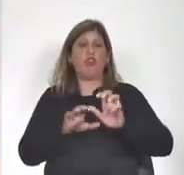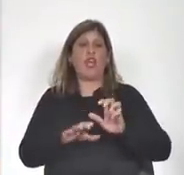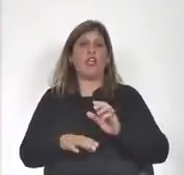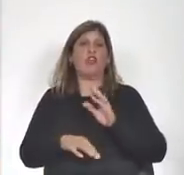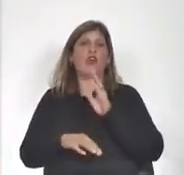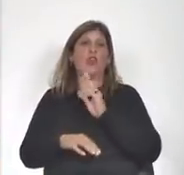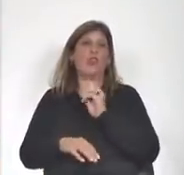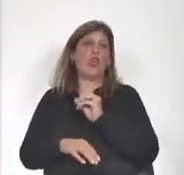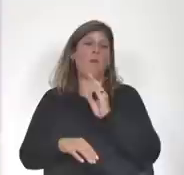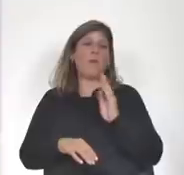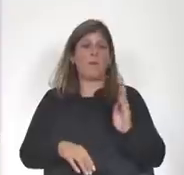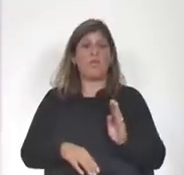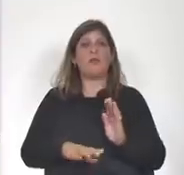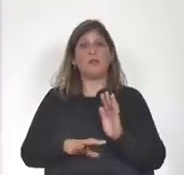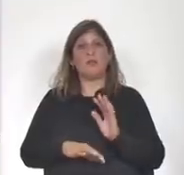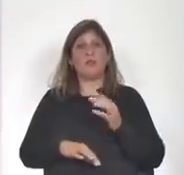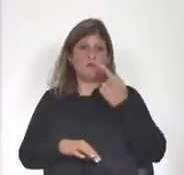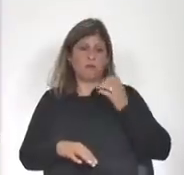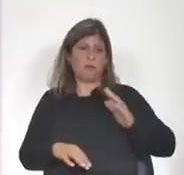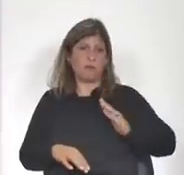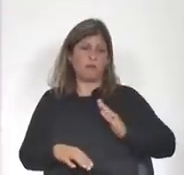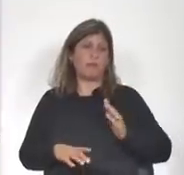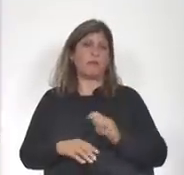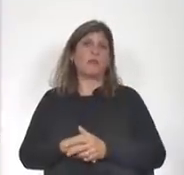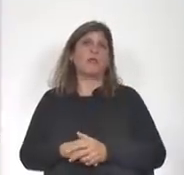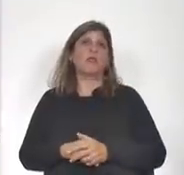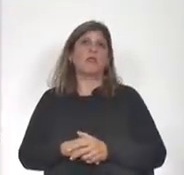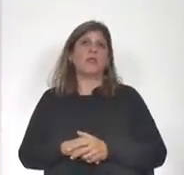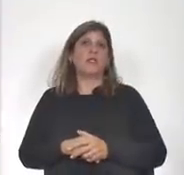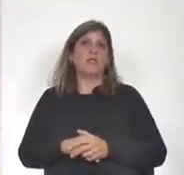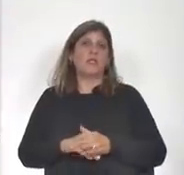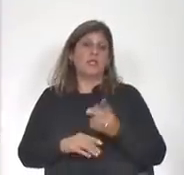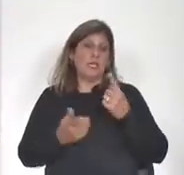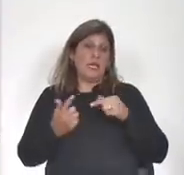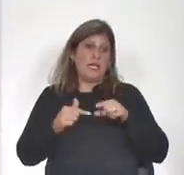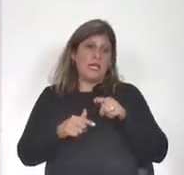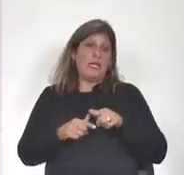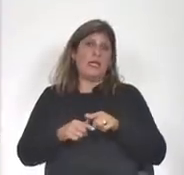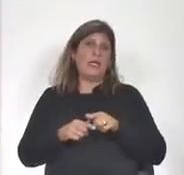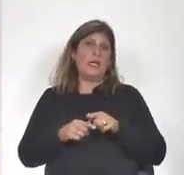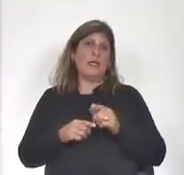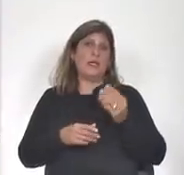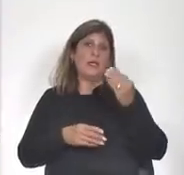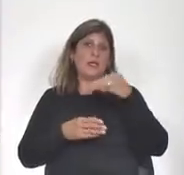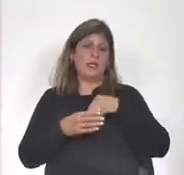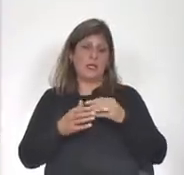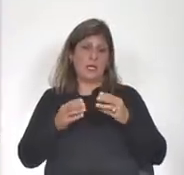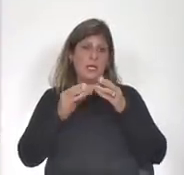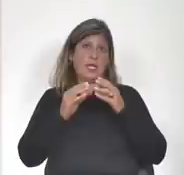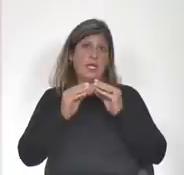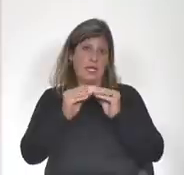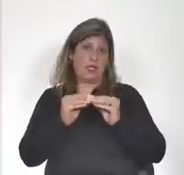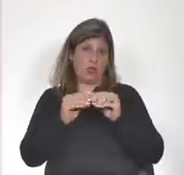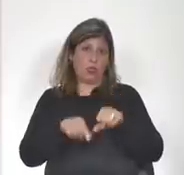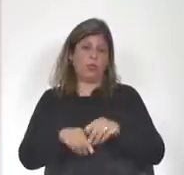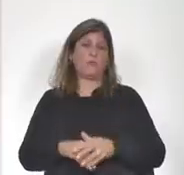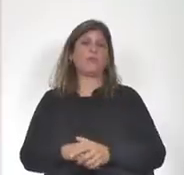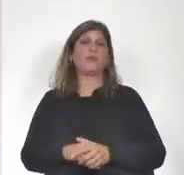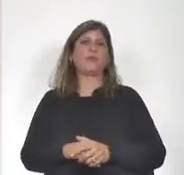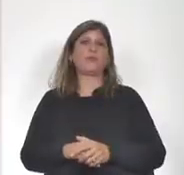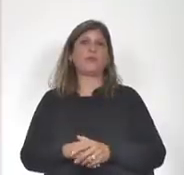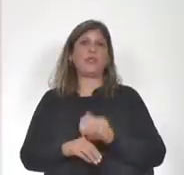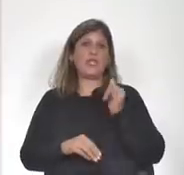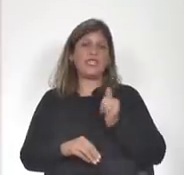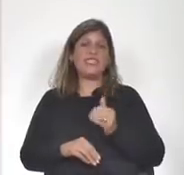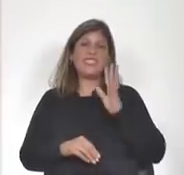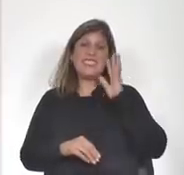la funcionaria de OPP los funcionarios de OPP lo que haya sido que intervinieron en este asunto y